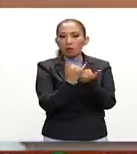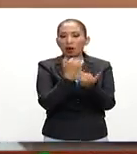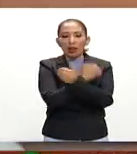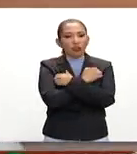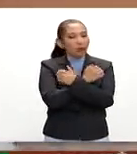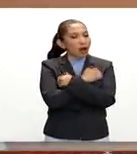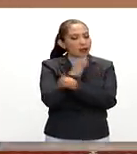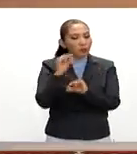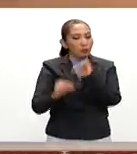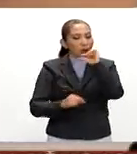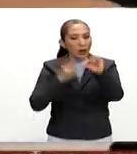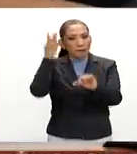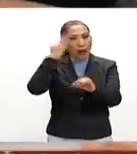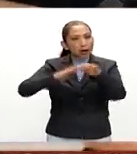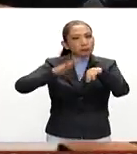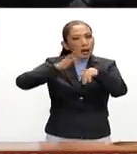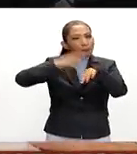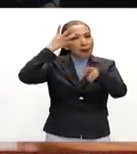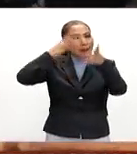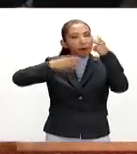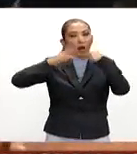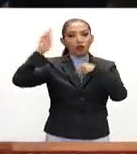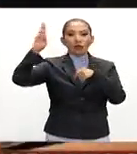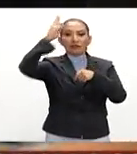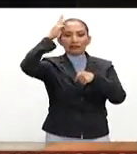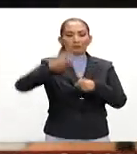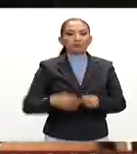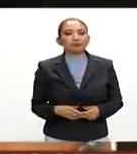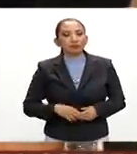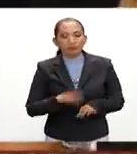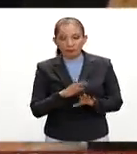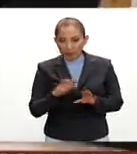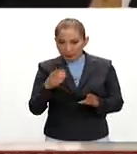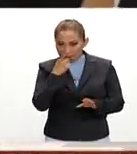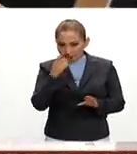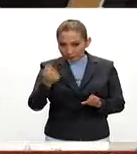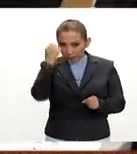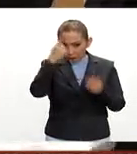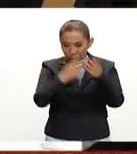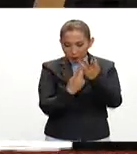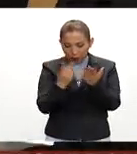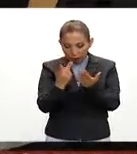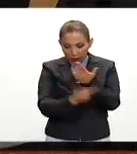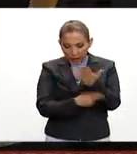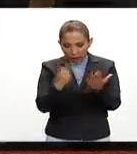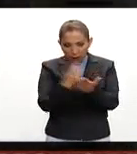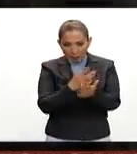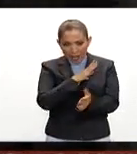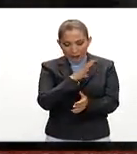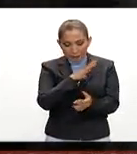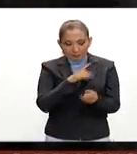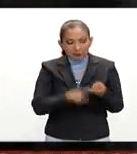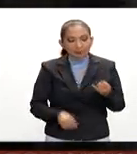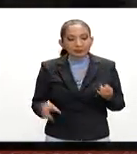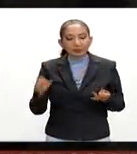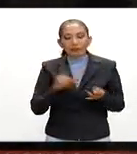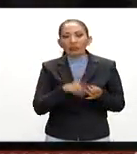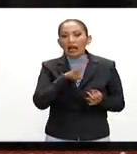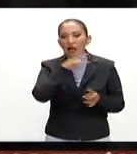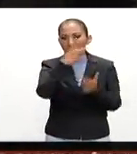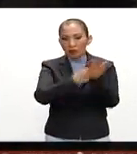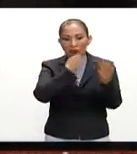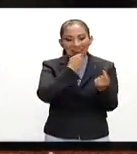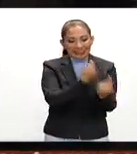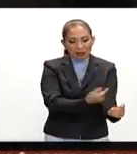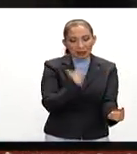académicamente de ellos hasta llegar al nivel de universidad por ejemplo te comento algunos programas que tenemos les comento algunos programas que tenemos hay un programa